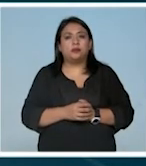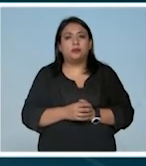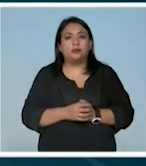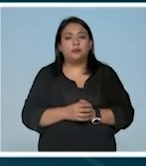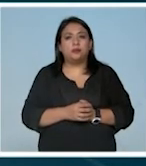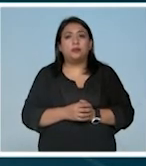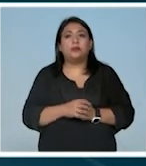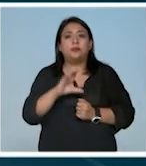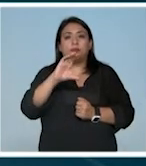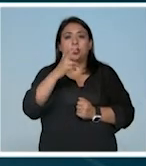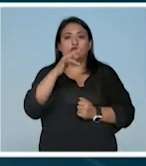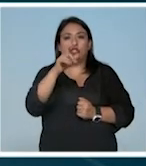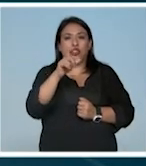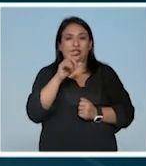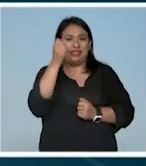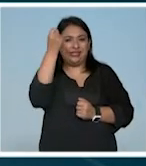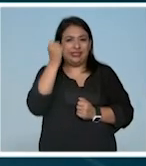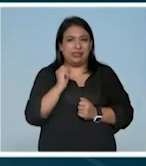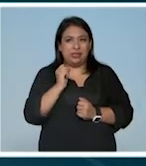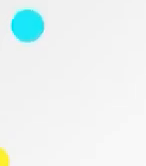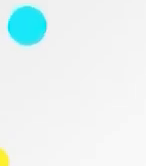Choy, Sinaloa.